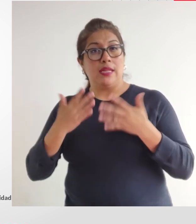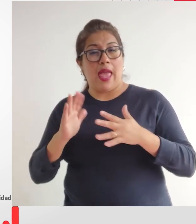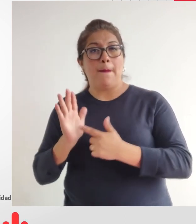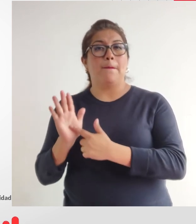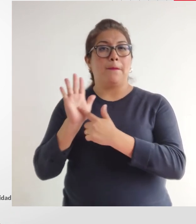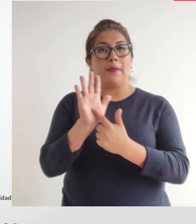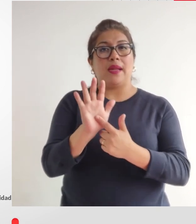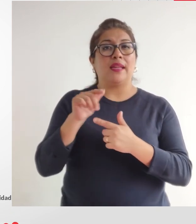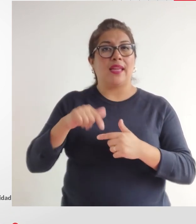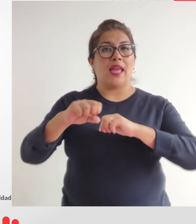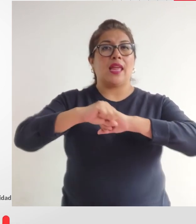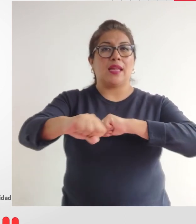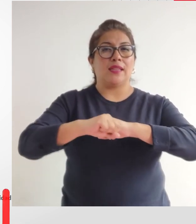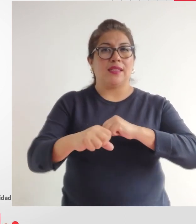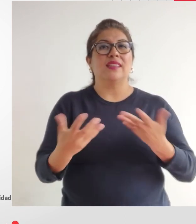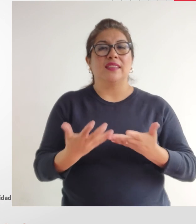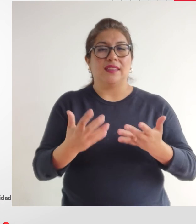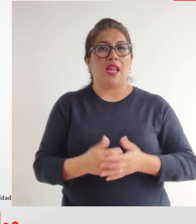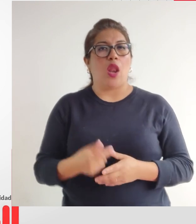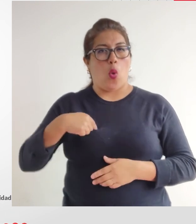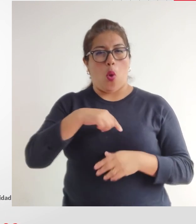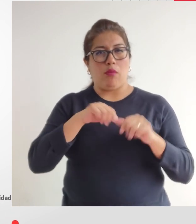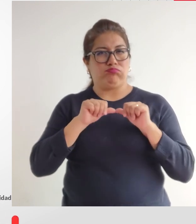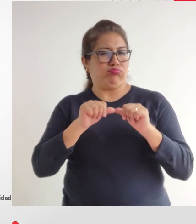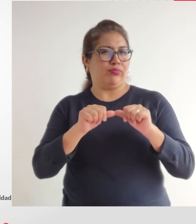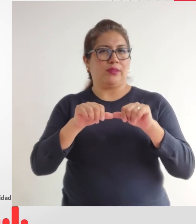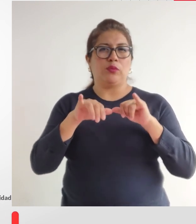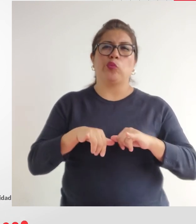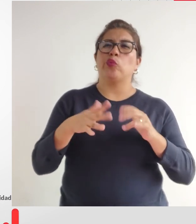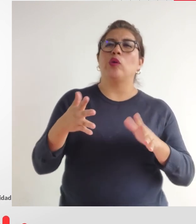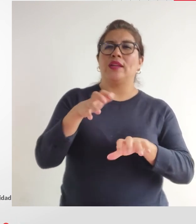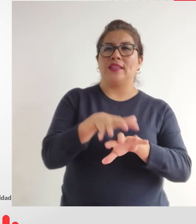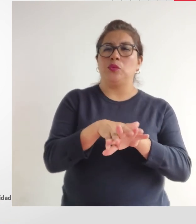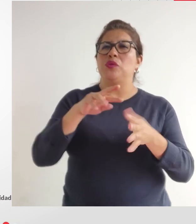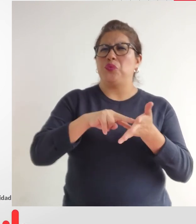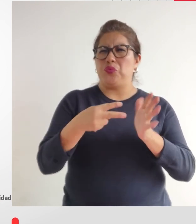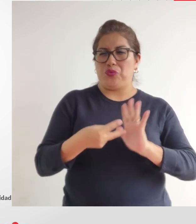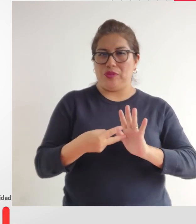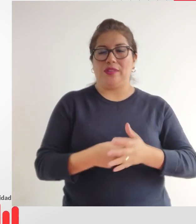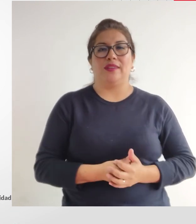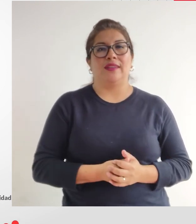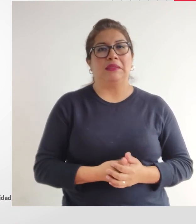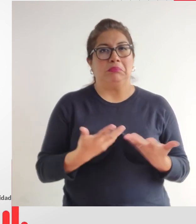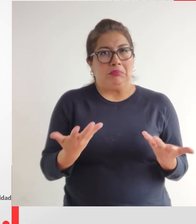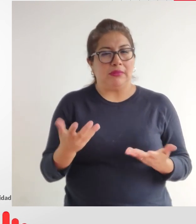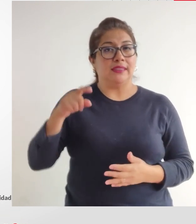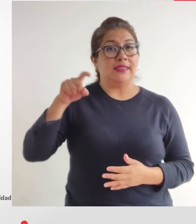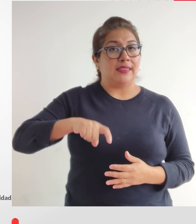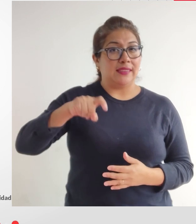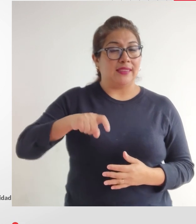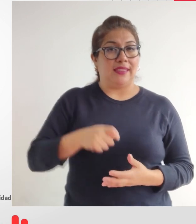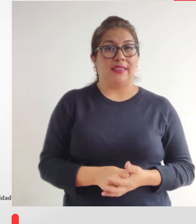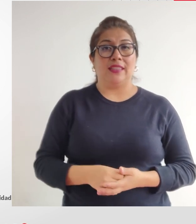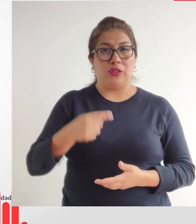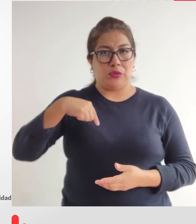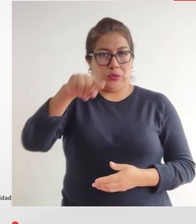hemos presentado nuestra campaña Modo Inclusión que quiere decir que es necesario